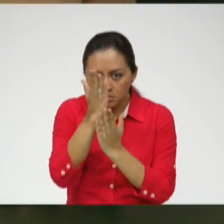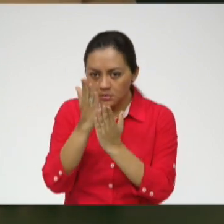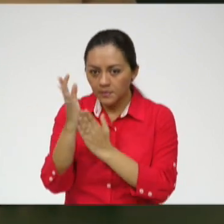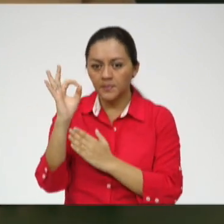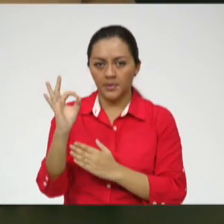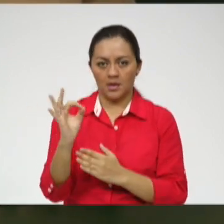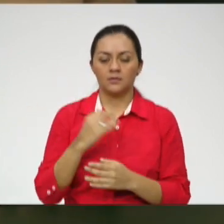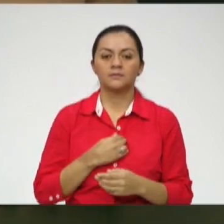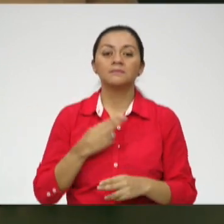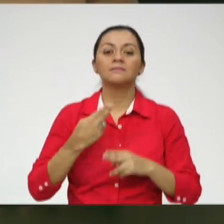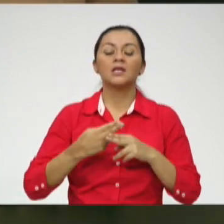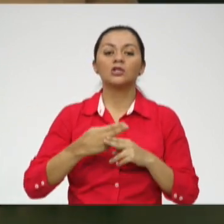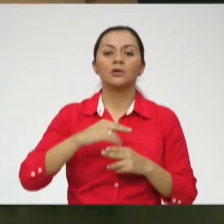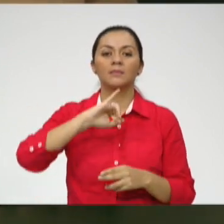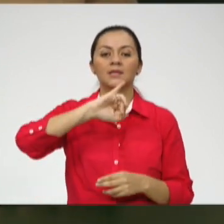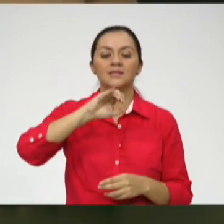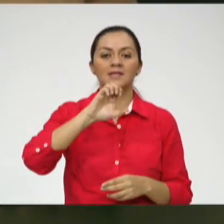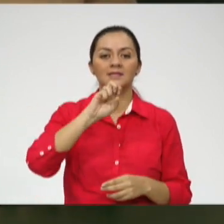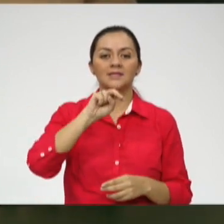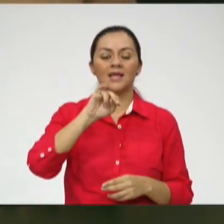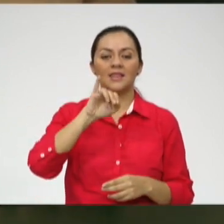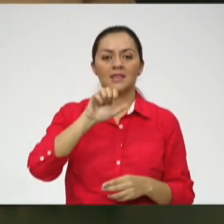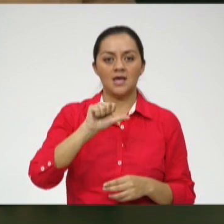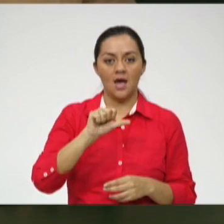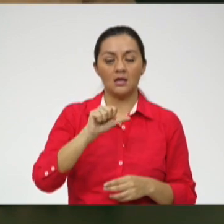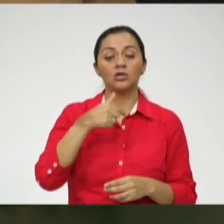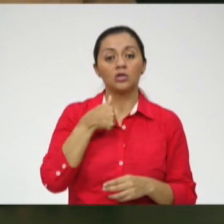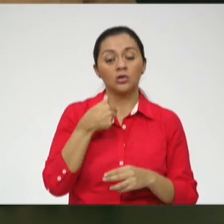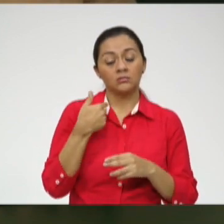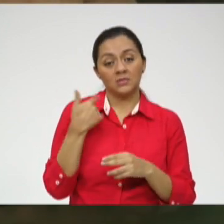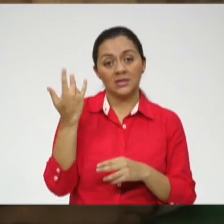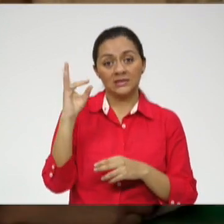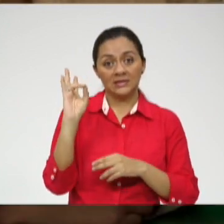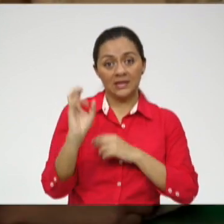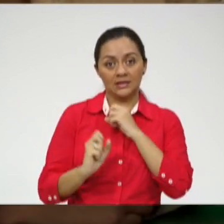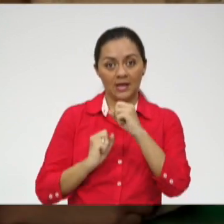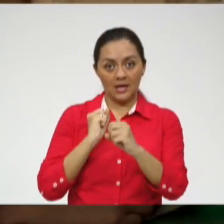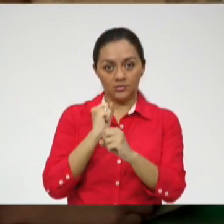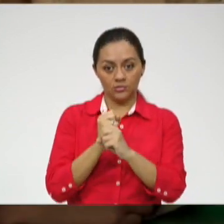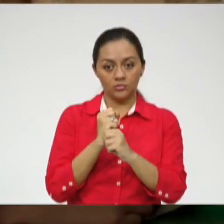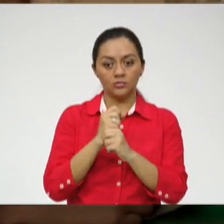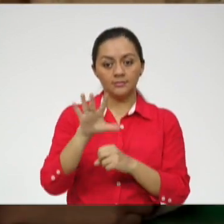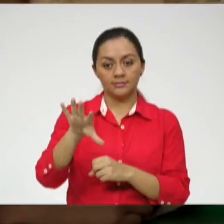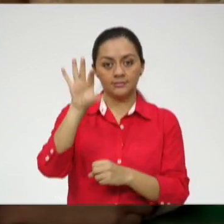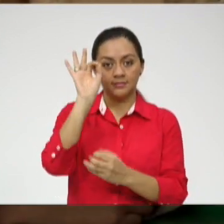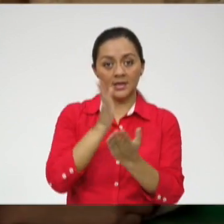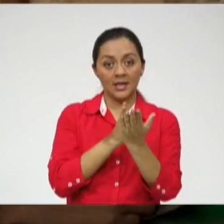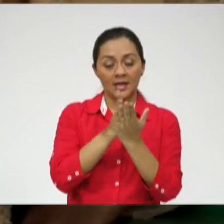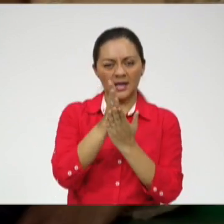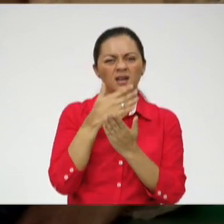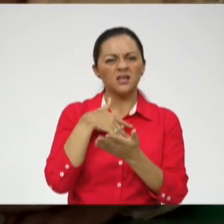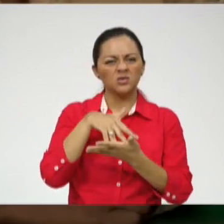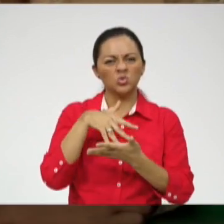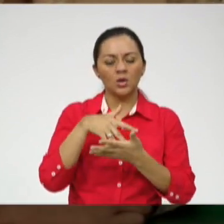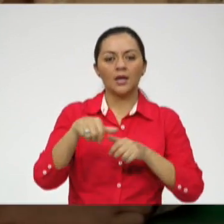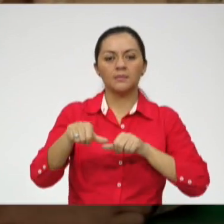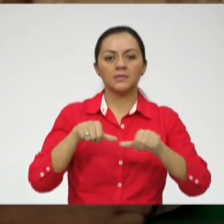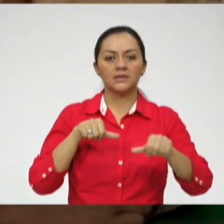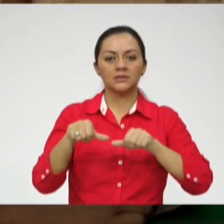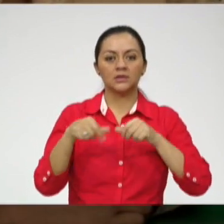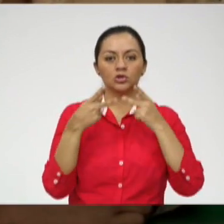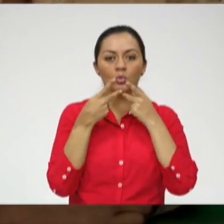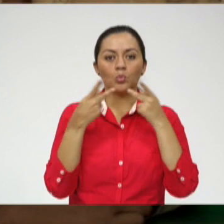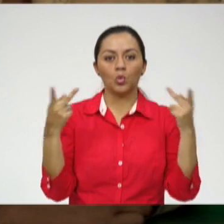nombre es Yesenia Juliette Armijos Olmedo, tengo 17 años. Escogí la carrera de Administración de Empresa, Administración Pública.